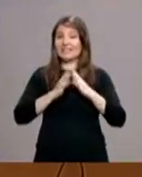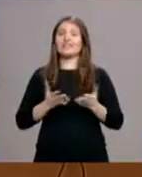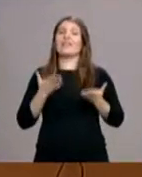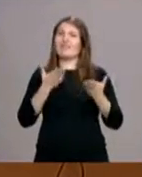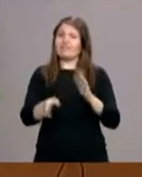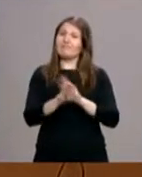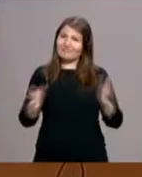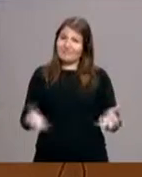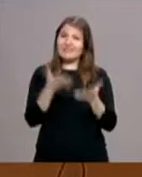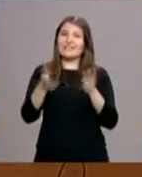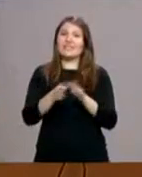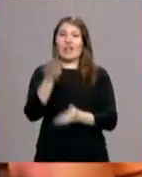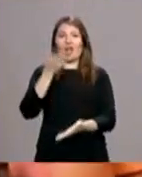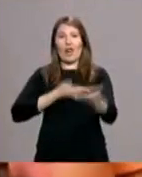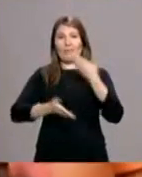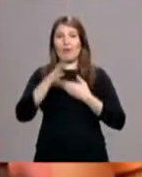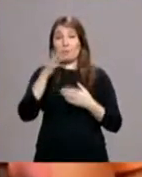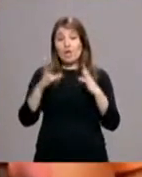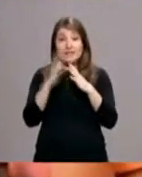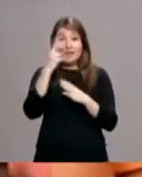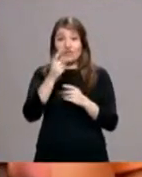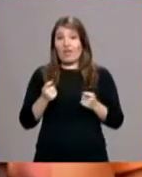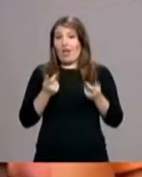Iglesia de la que cada año se benefician millones de españoles.